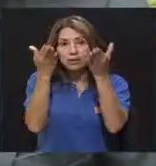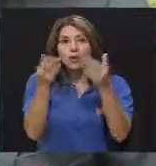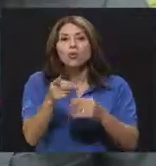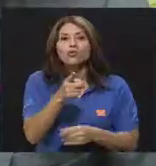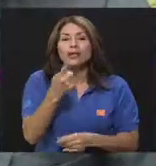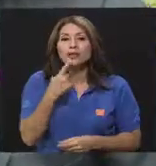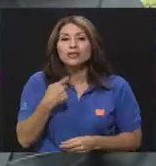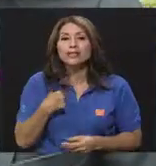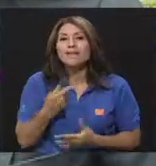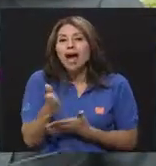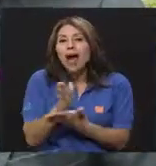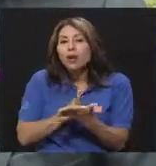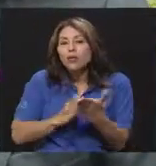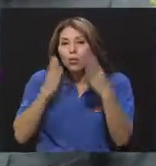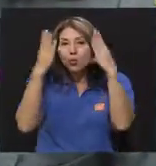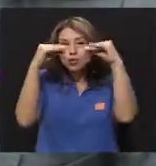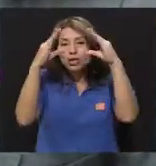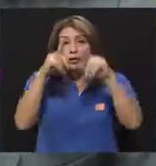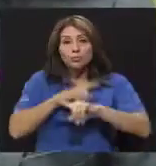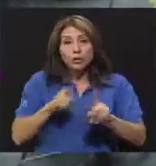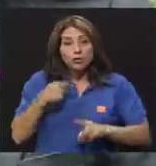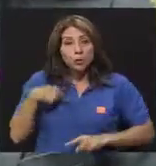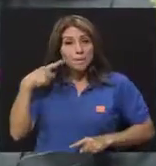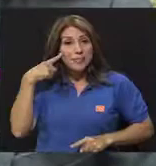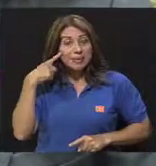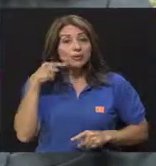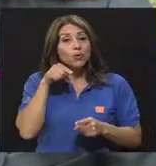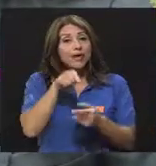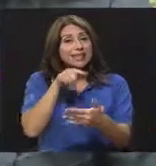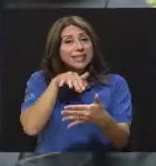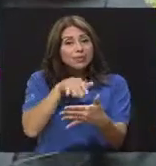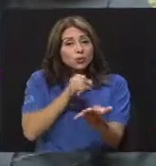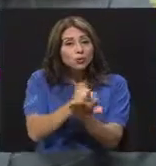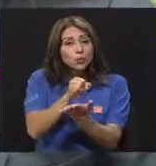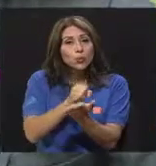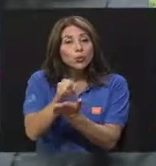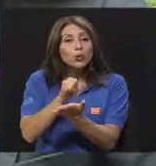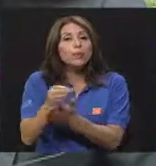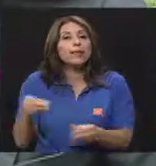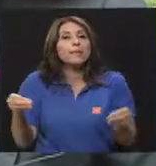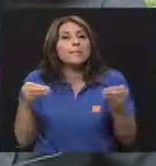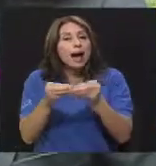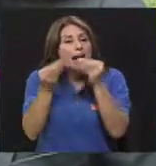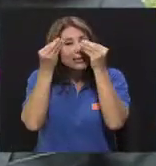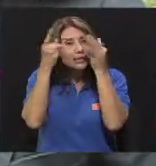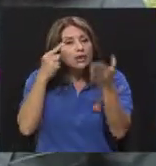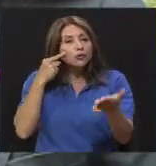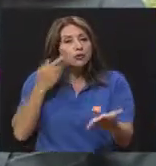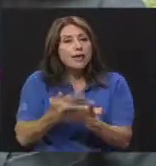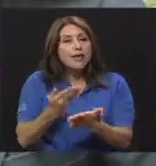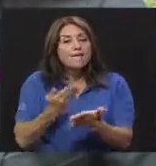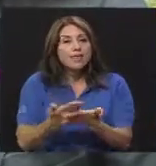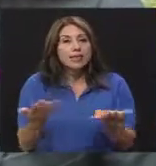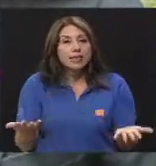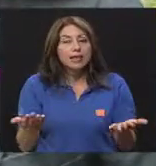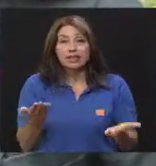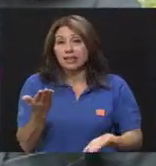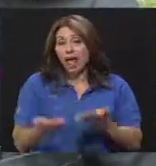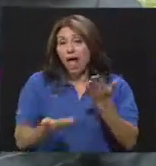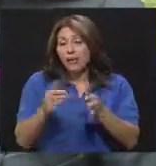Apenas usted nos citaba algunos, pero me imagino que este estudio arroja datos más evidenciadores, ¿verdad? Y